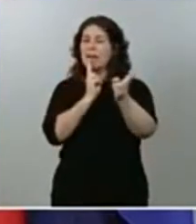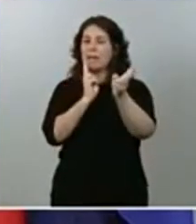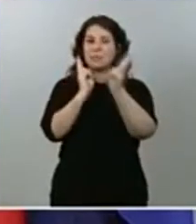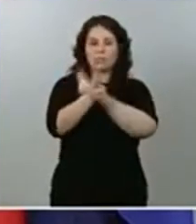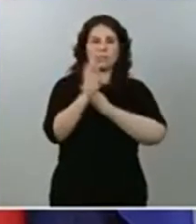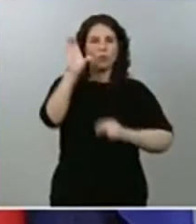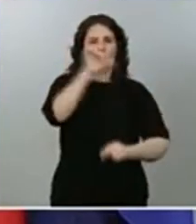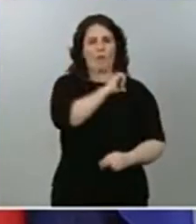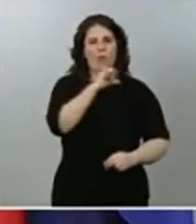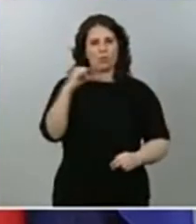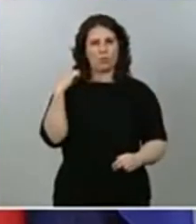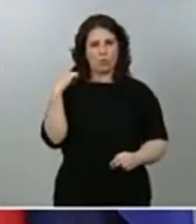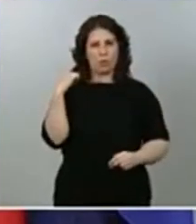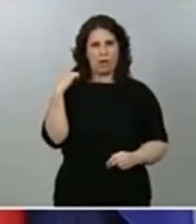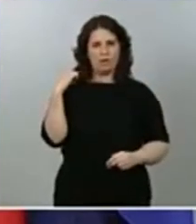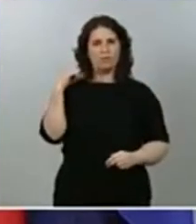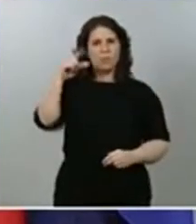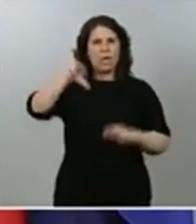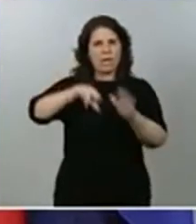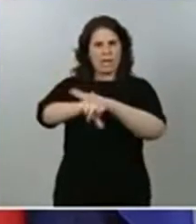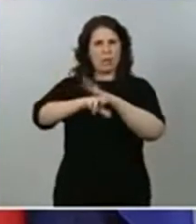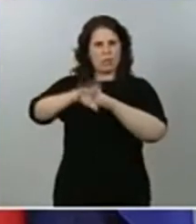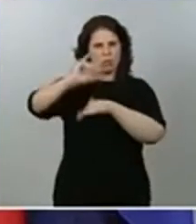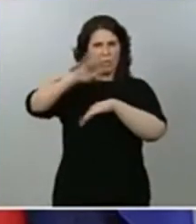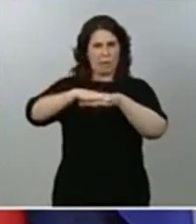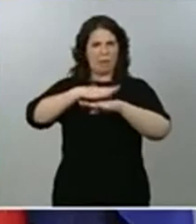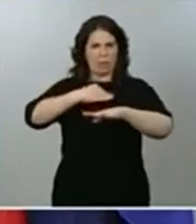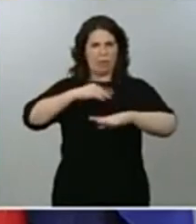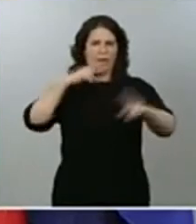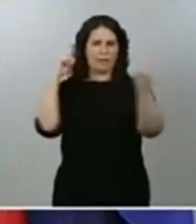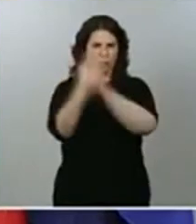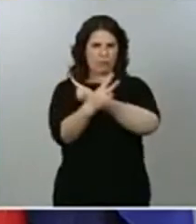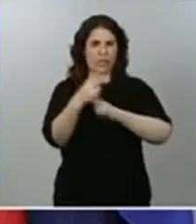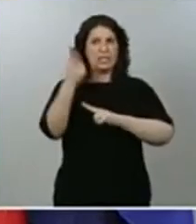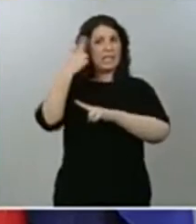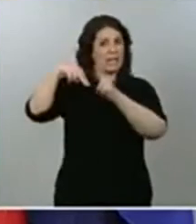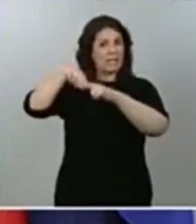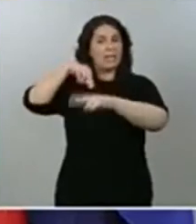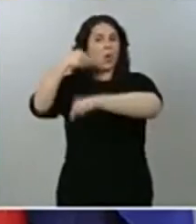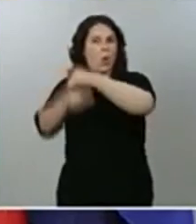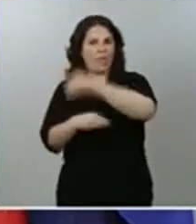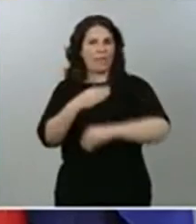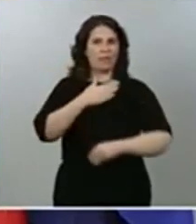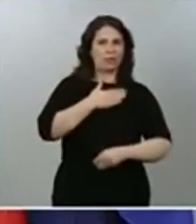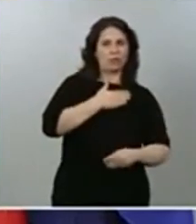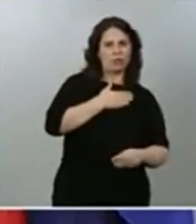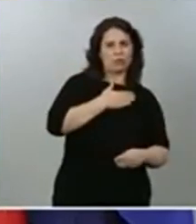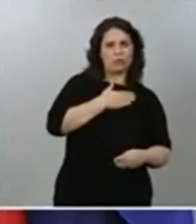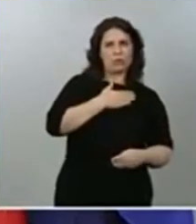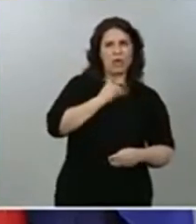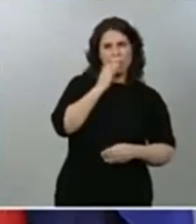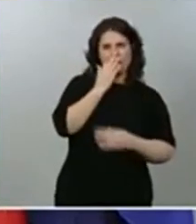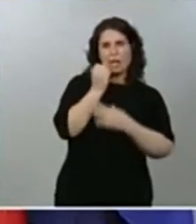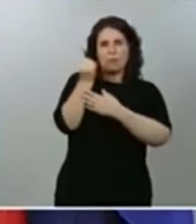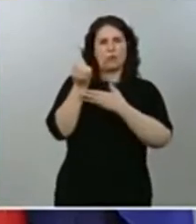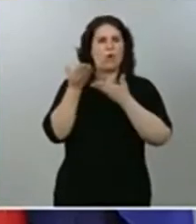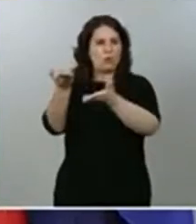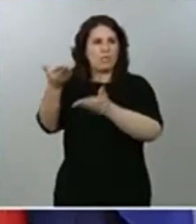disponen de instrumentos para poder actuar. La Generalitat lo está haciendo y nosotros estamos ahí para ayudar en todo lo que se nos pida.